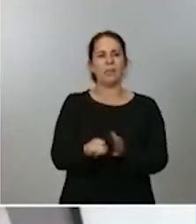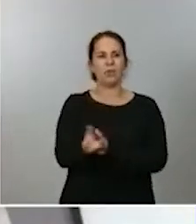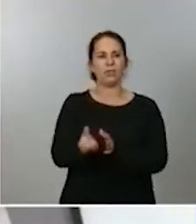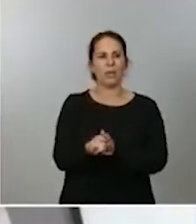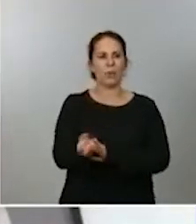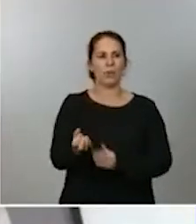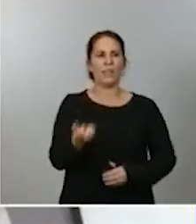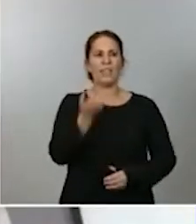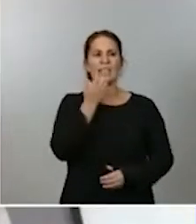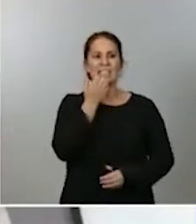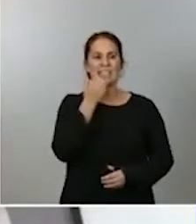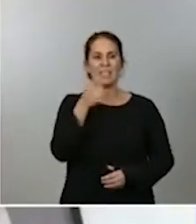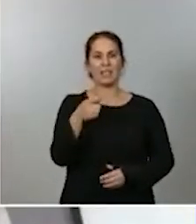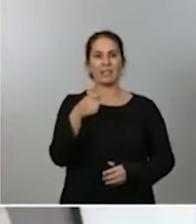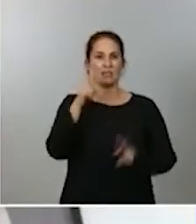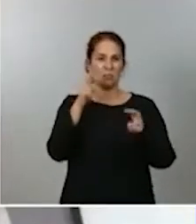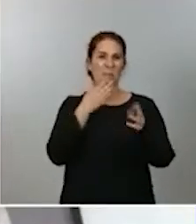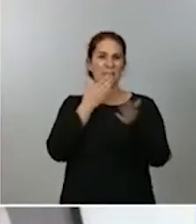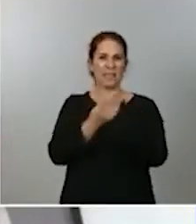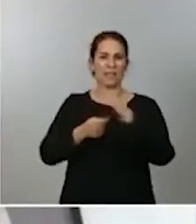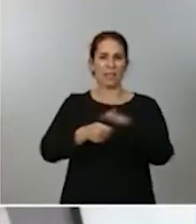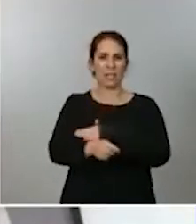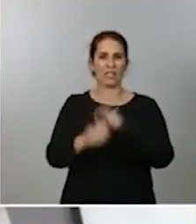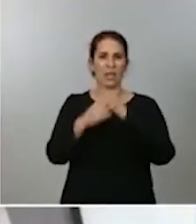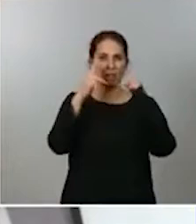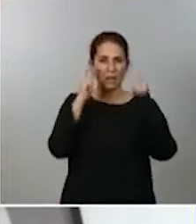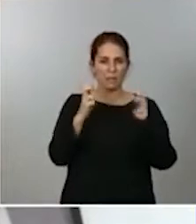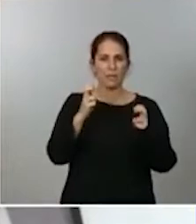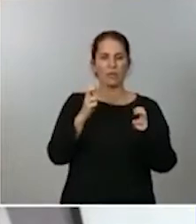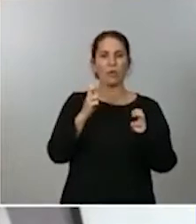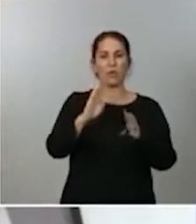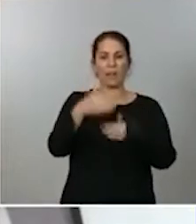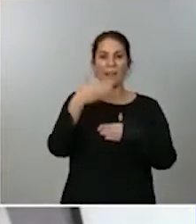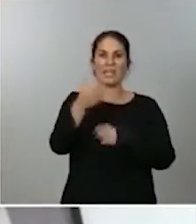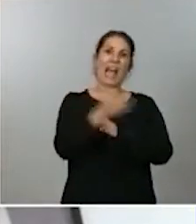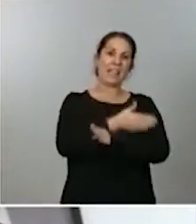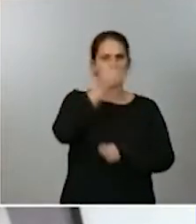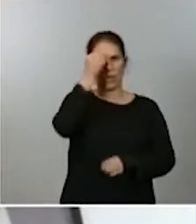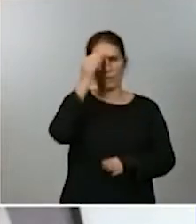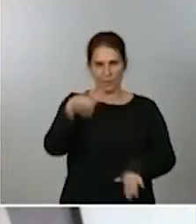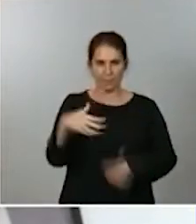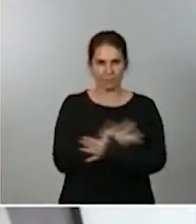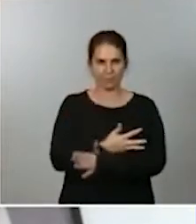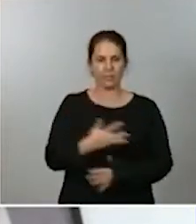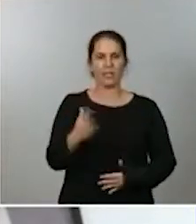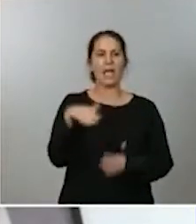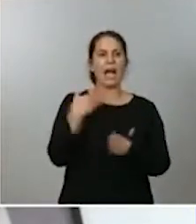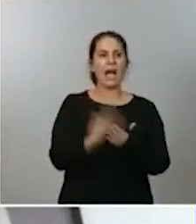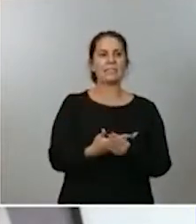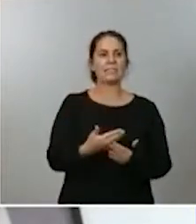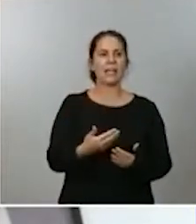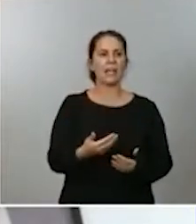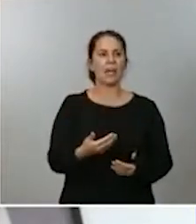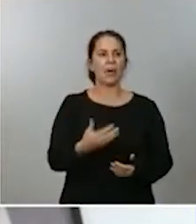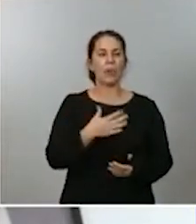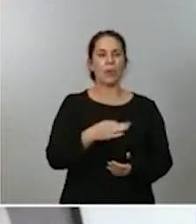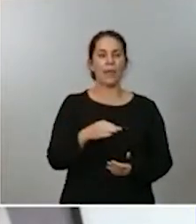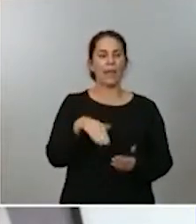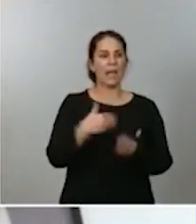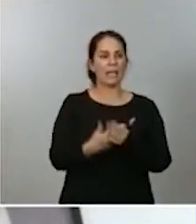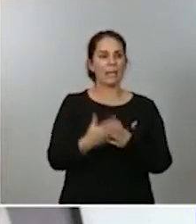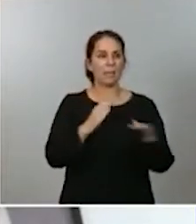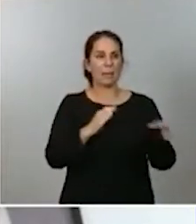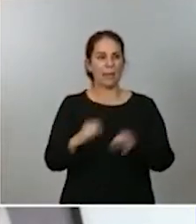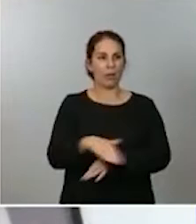peticiones de confinamiento han llegado antes de lo que pensaban y hasta un punto en el que han podido pillar desprevenido al gobierno y